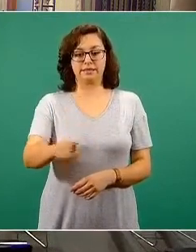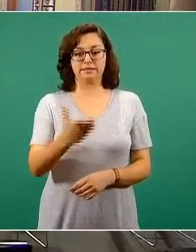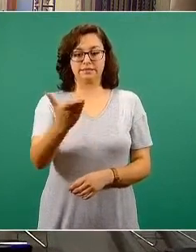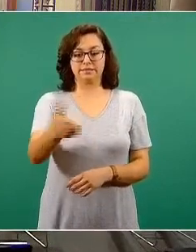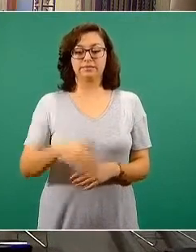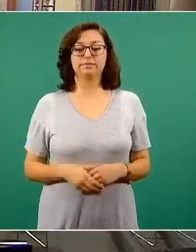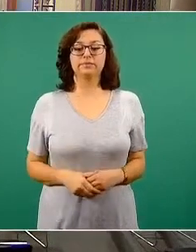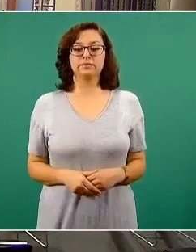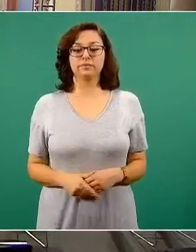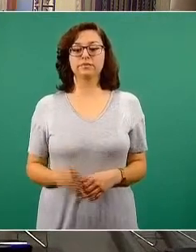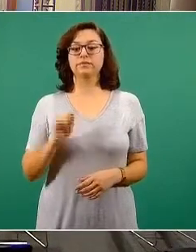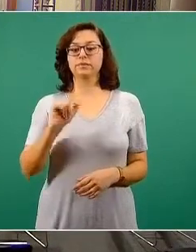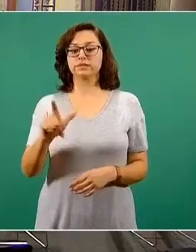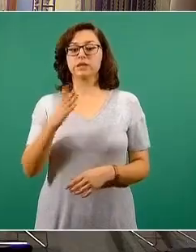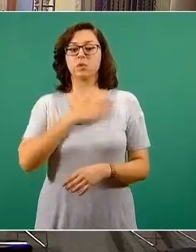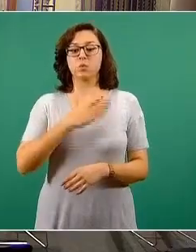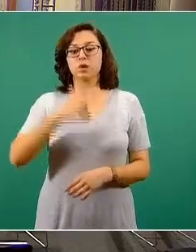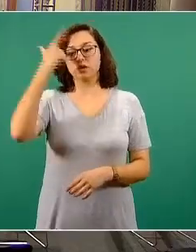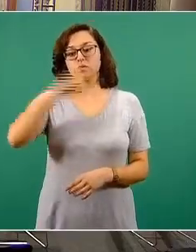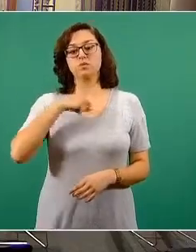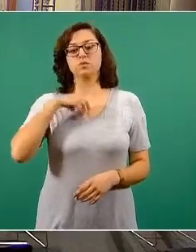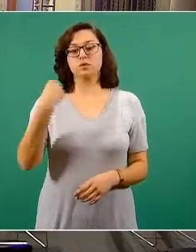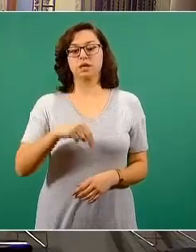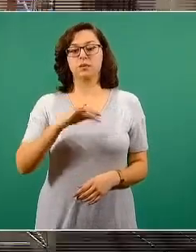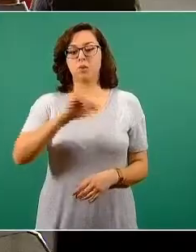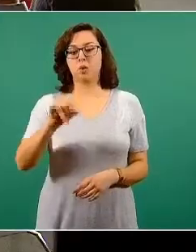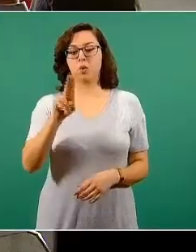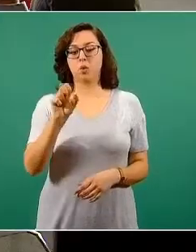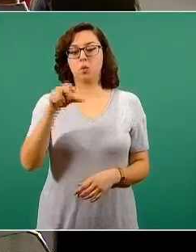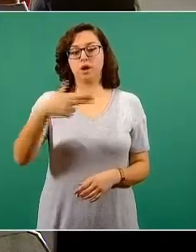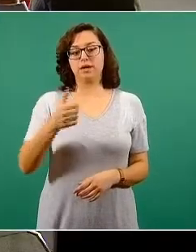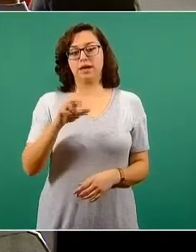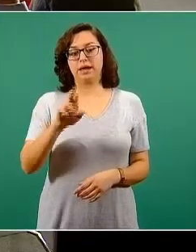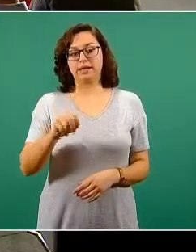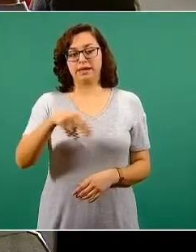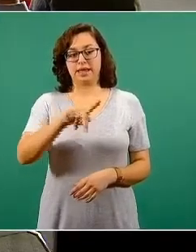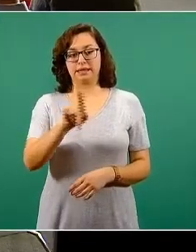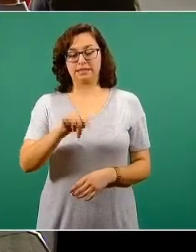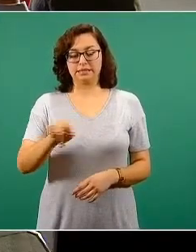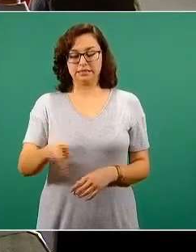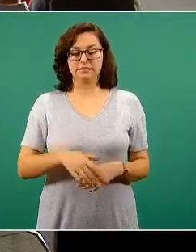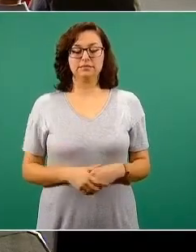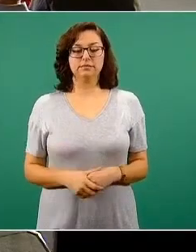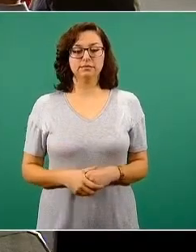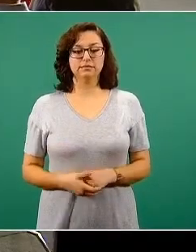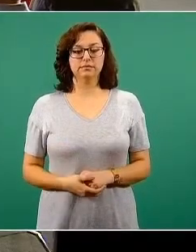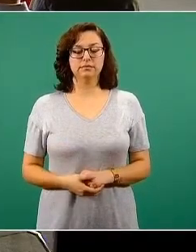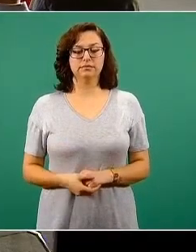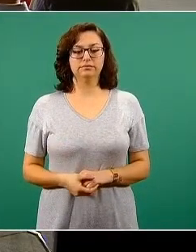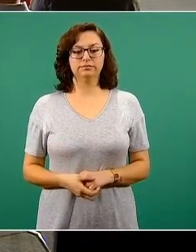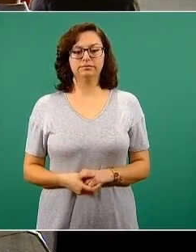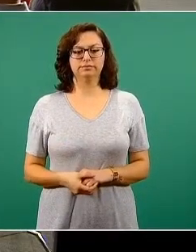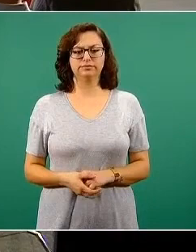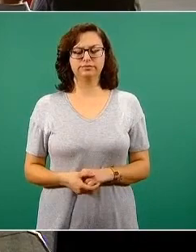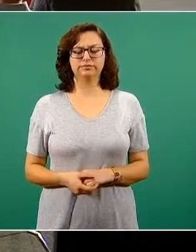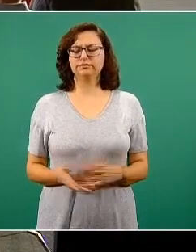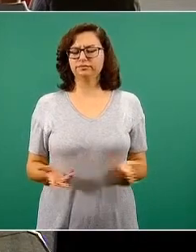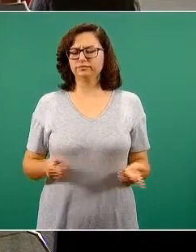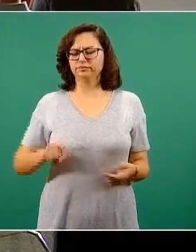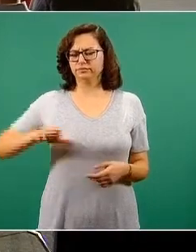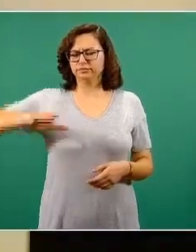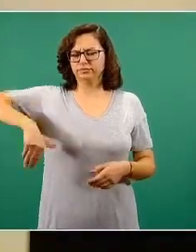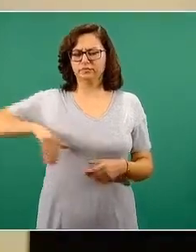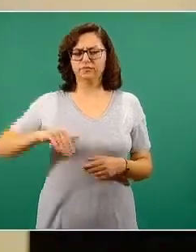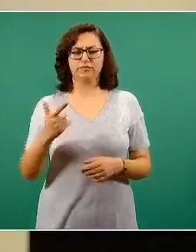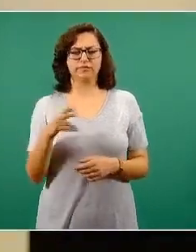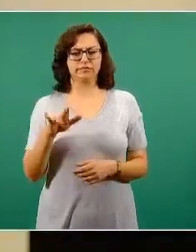¿Qué tal? Muy buenas noches, Juan Hernández de Grupo Cantón, Federico Basta. Precisamente sobre esta guía que ustedes han